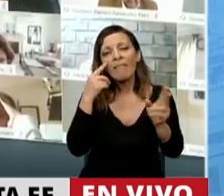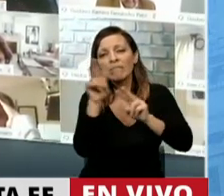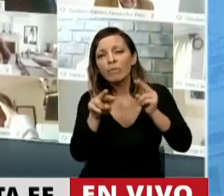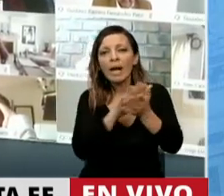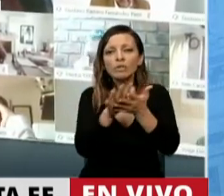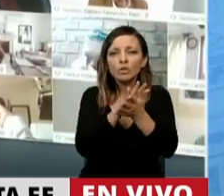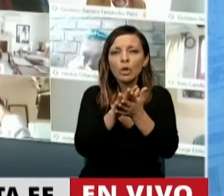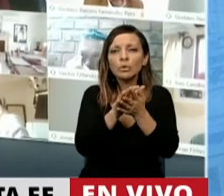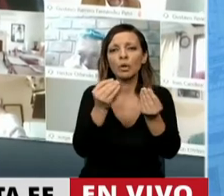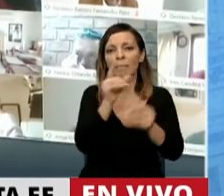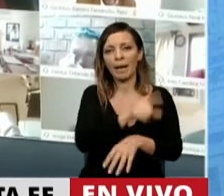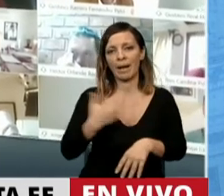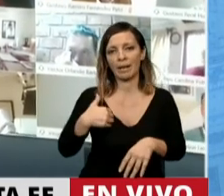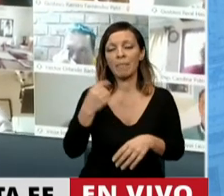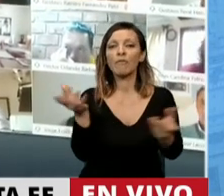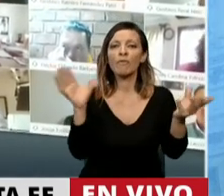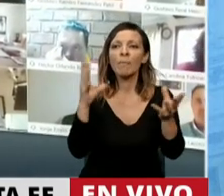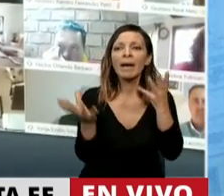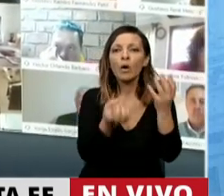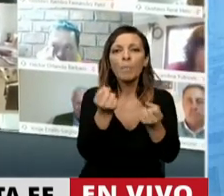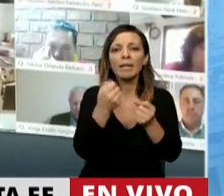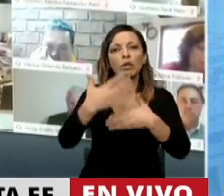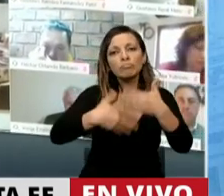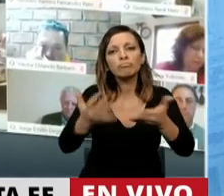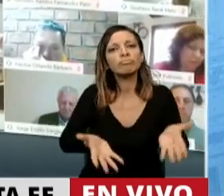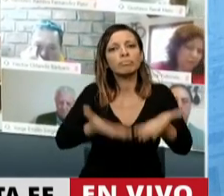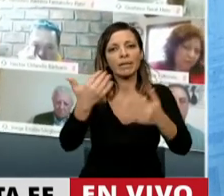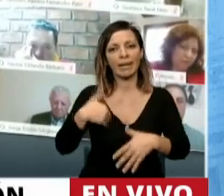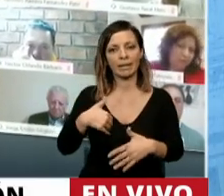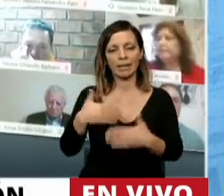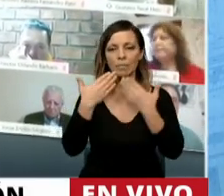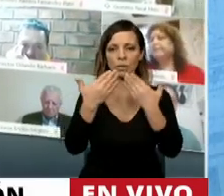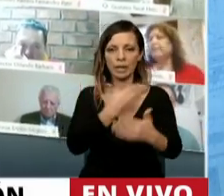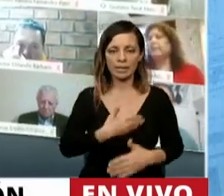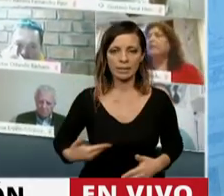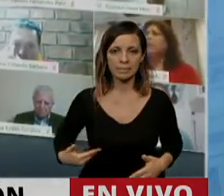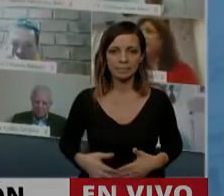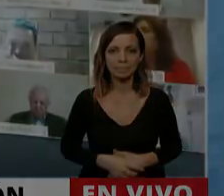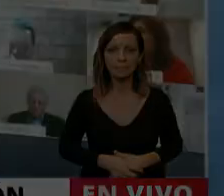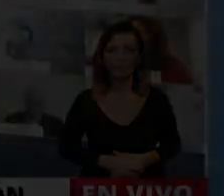para la Argentina, de la recuperación de la Argentina. Muchas gracias, presidente. Gracias, diputado.